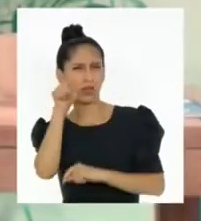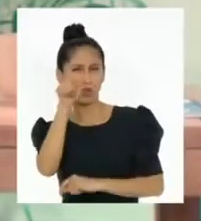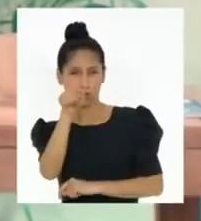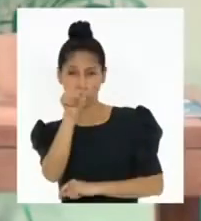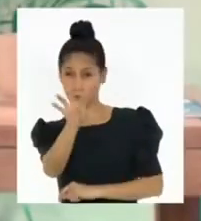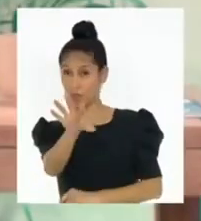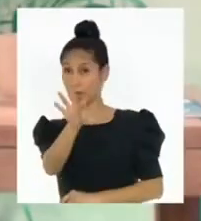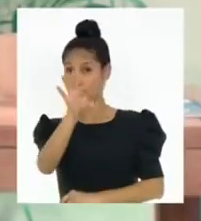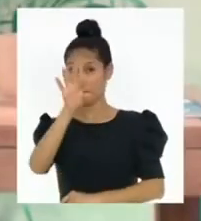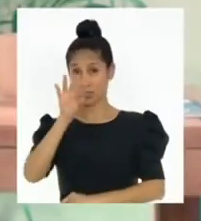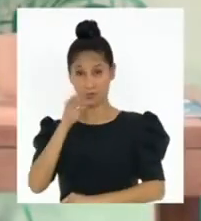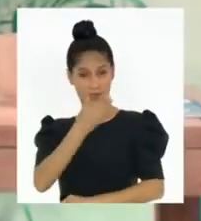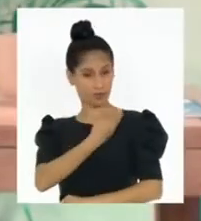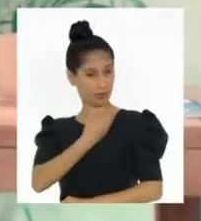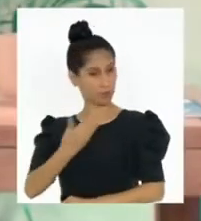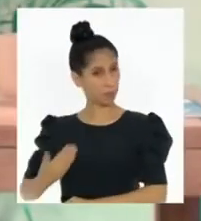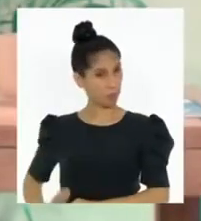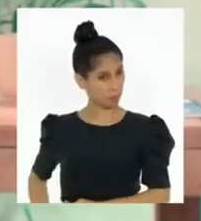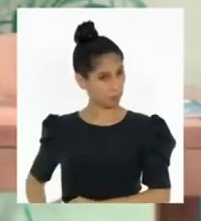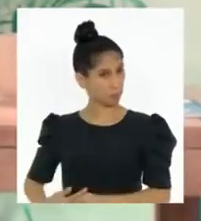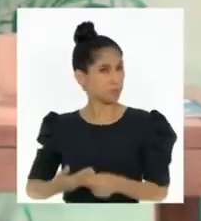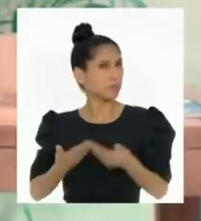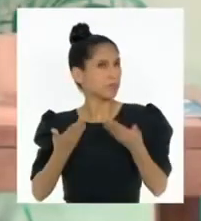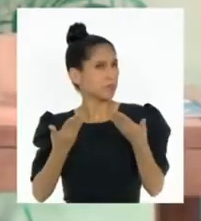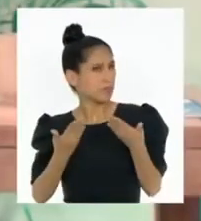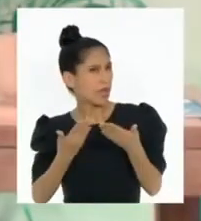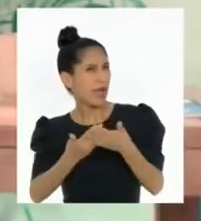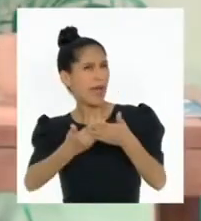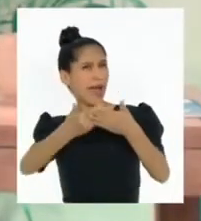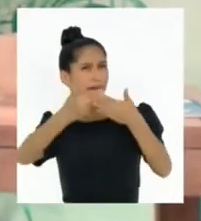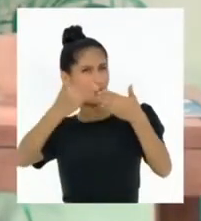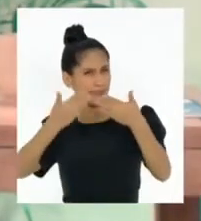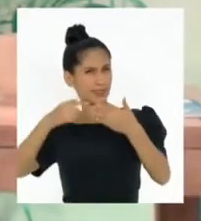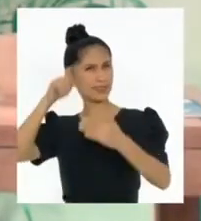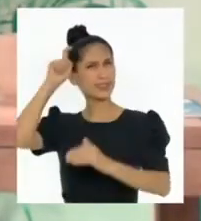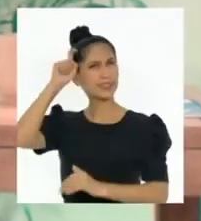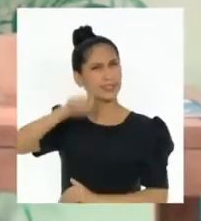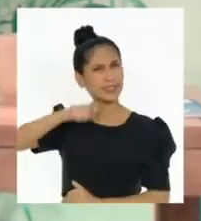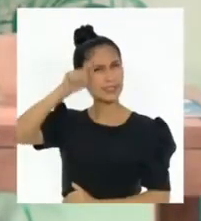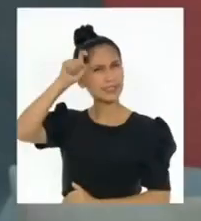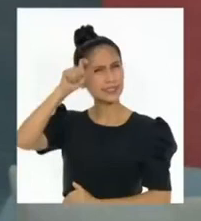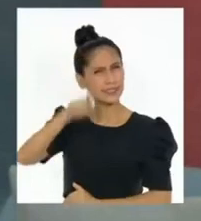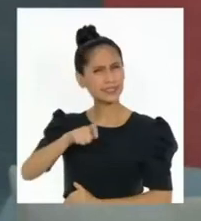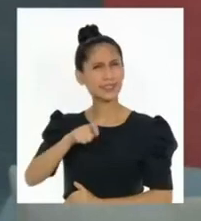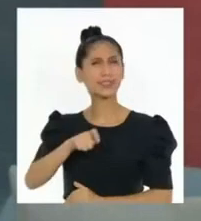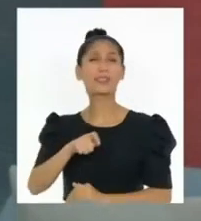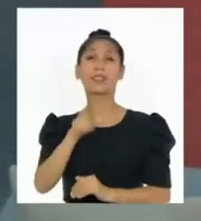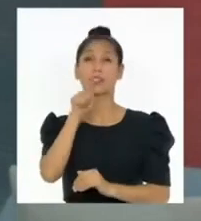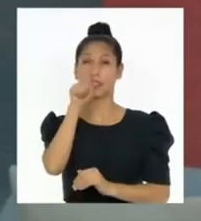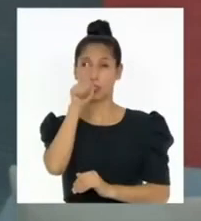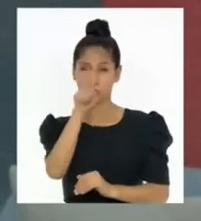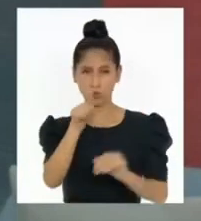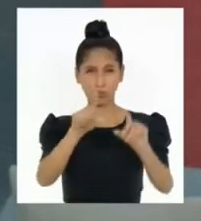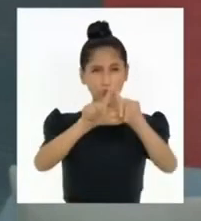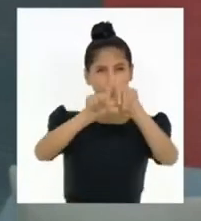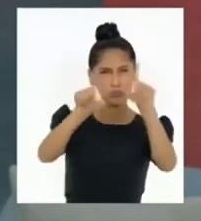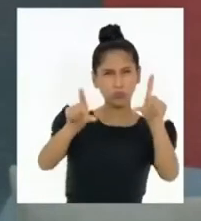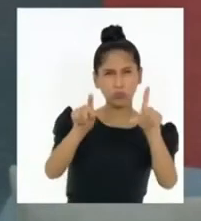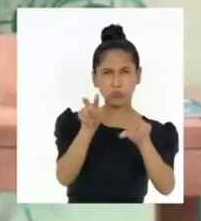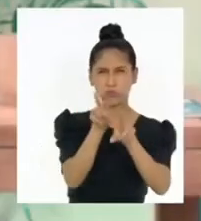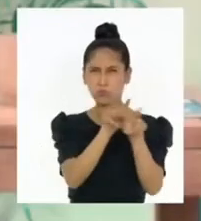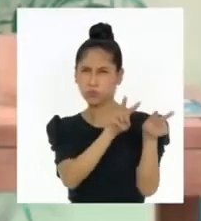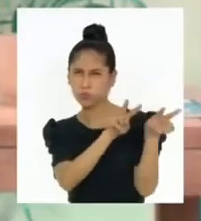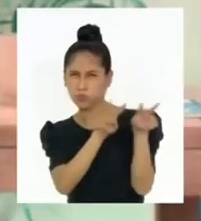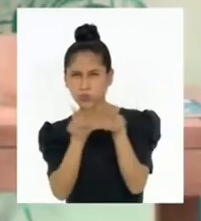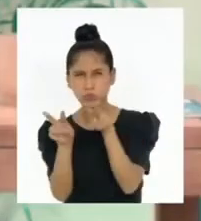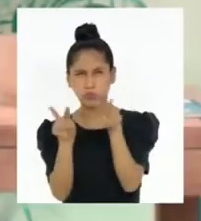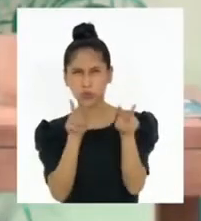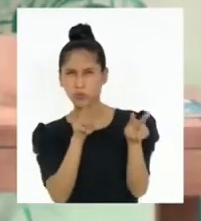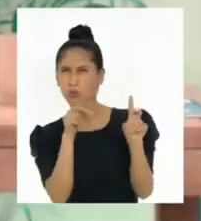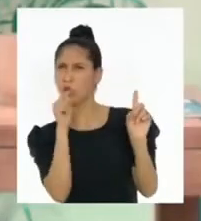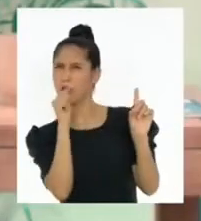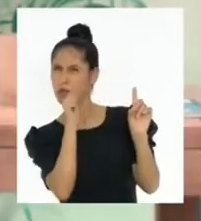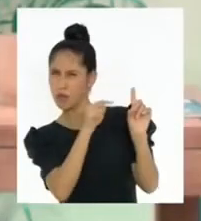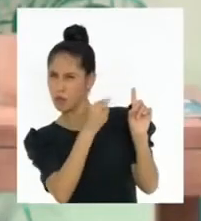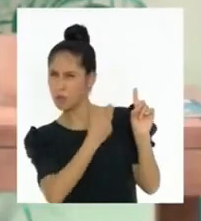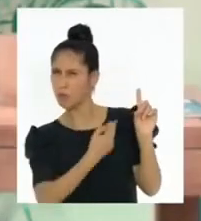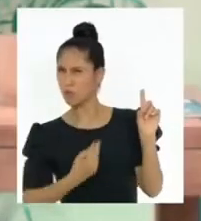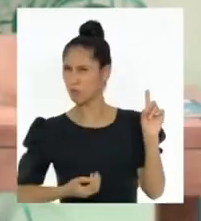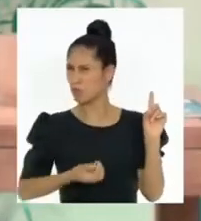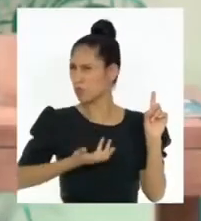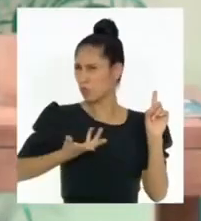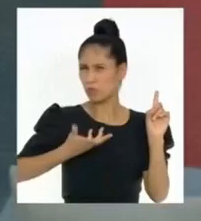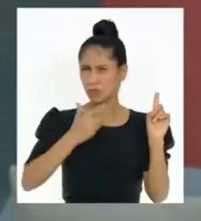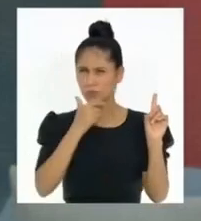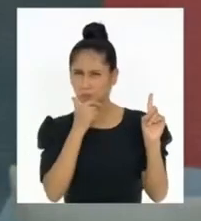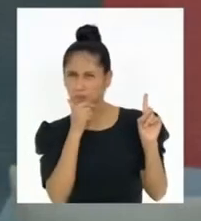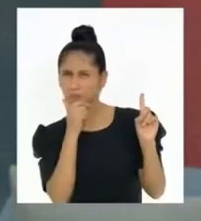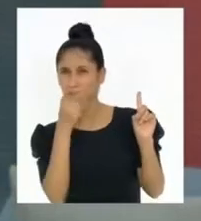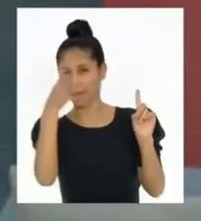mejores gobernantes y representantes, se necesita un elector bien informado, consciente de sus derechos y dispuesto a cumplir con sus deberes.